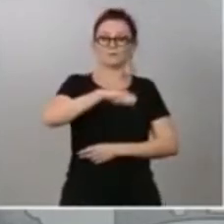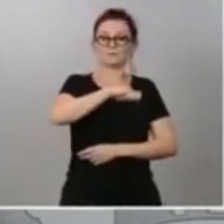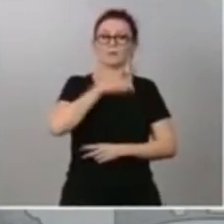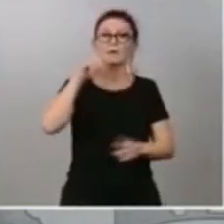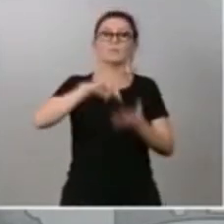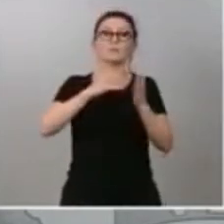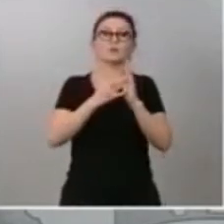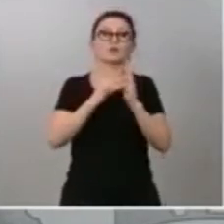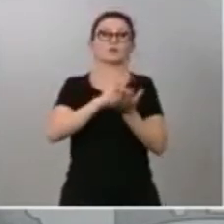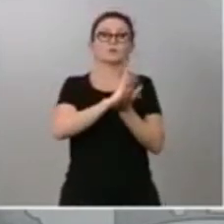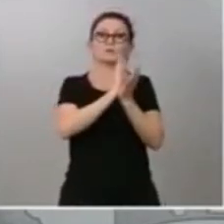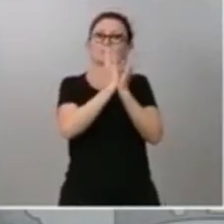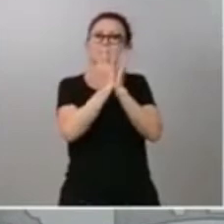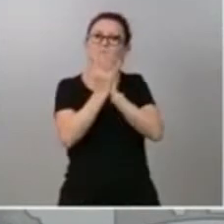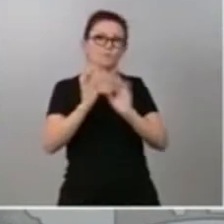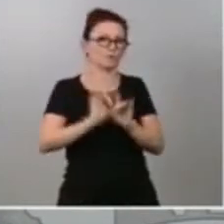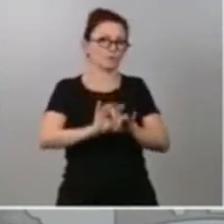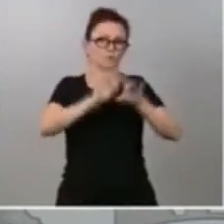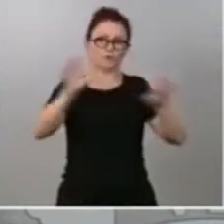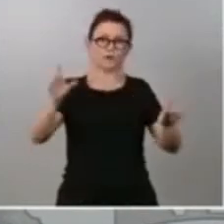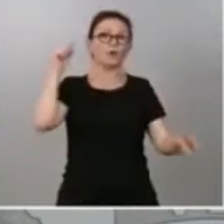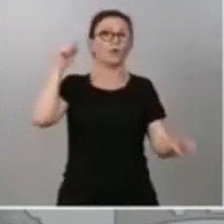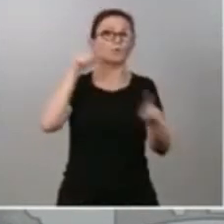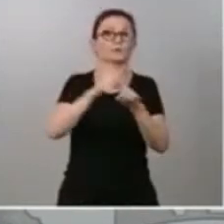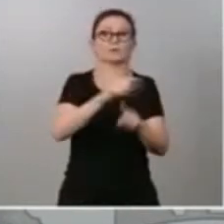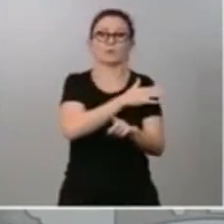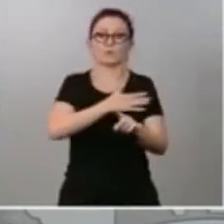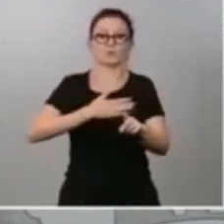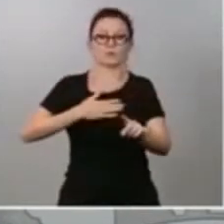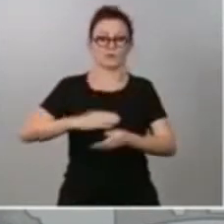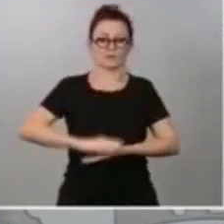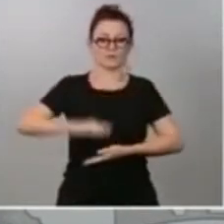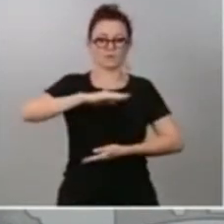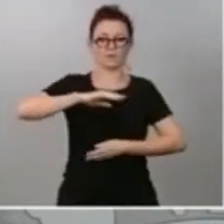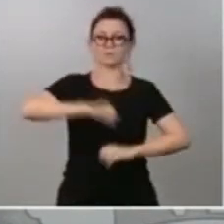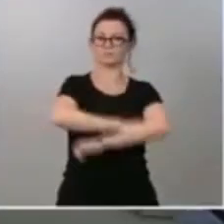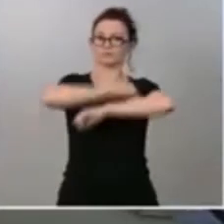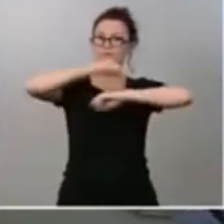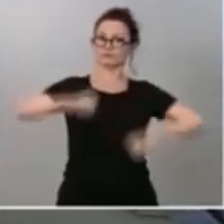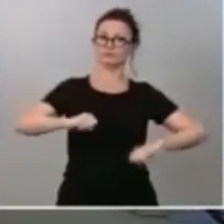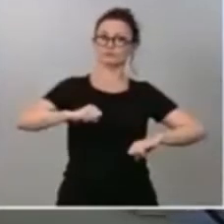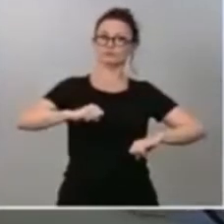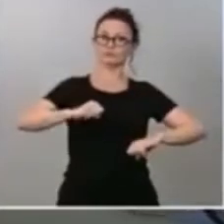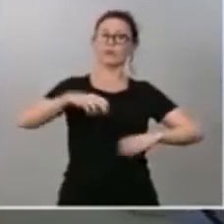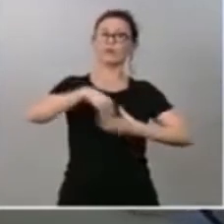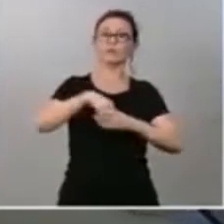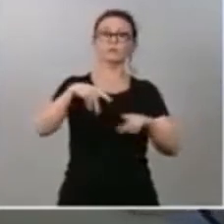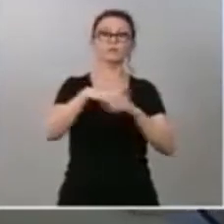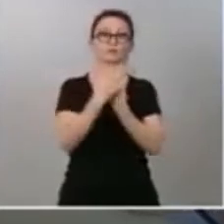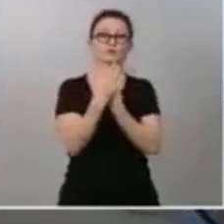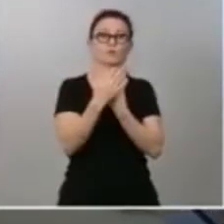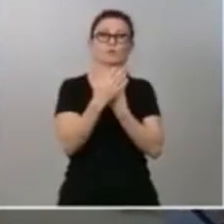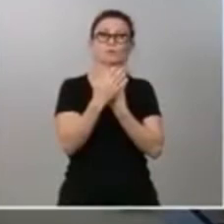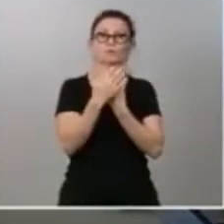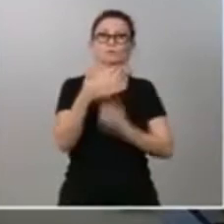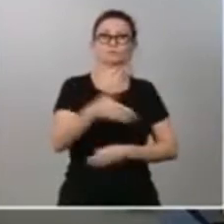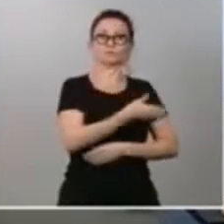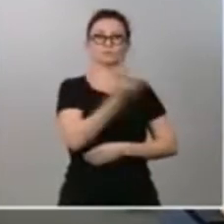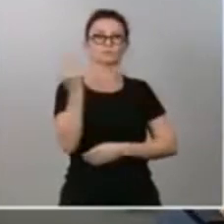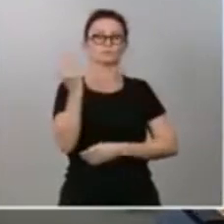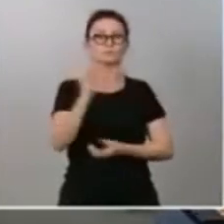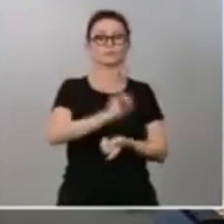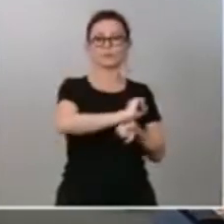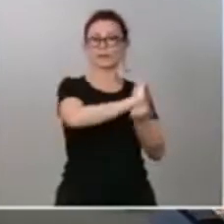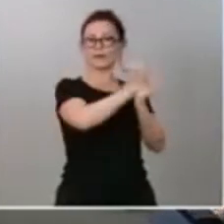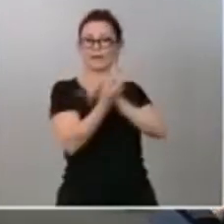a fortalecer nuestras capacidades, nuestras posibilidades, en un contexto global de un cambio vertiginoso, como estamos viendo,